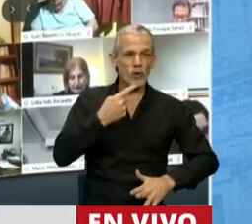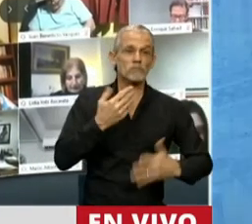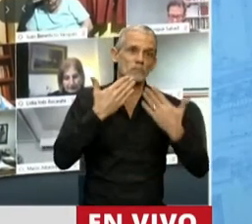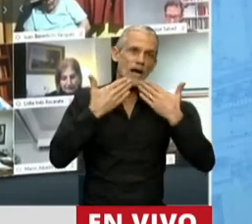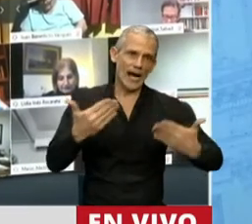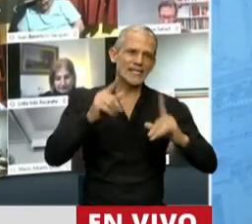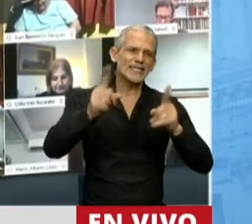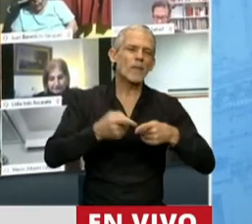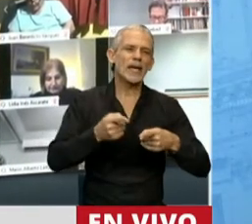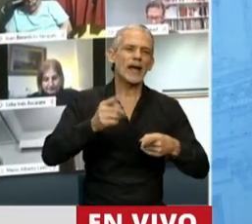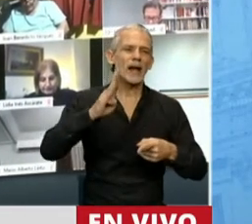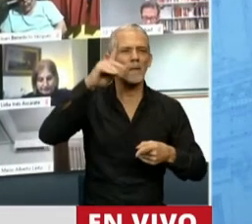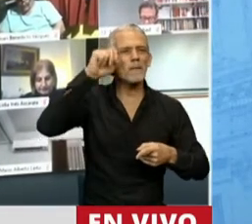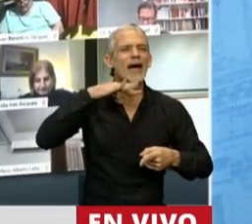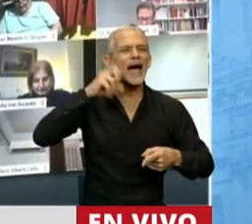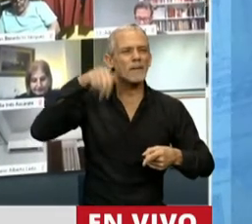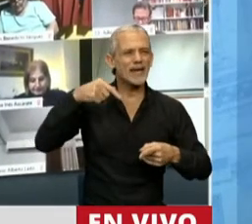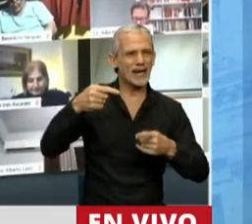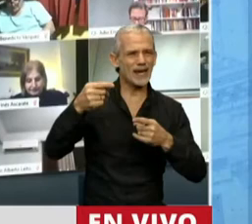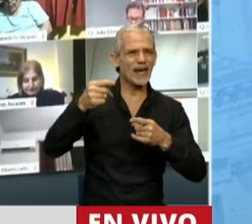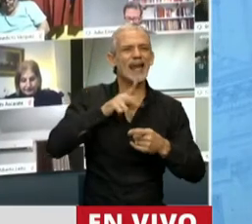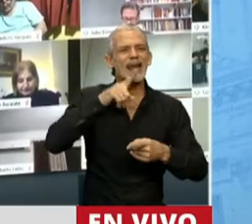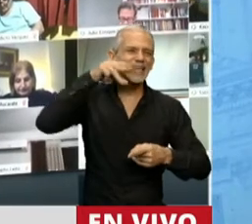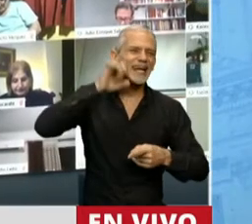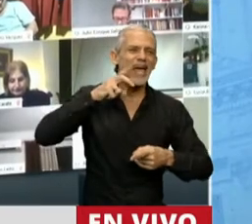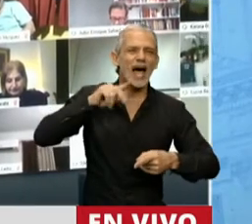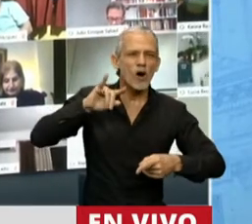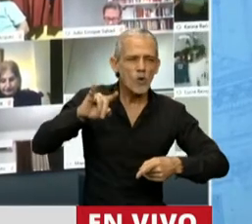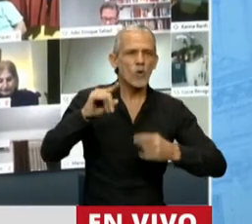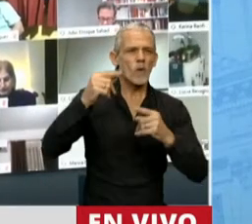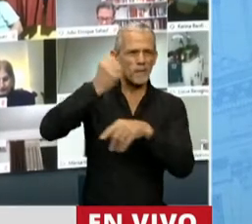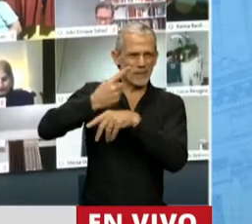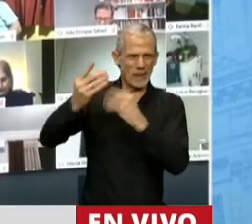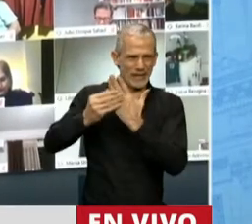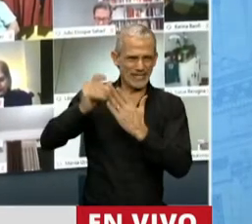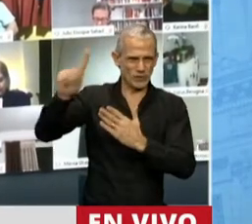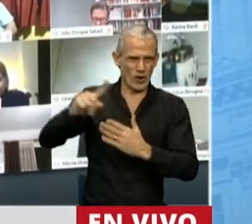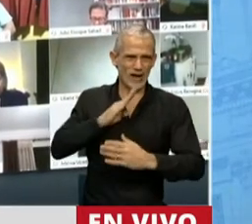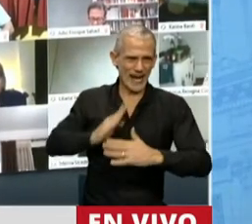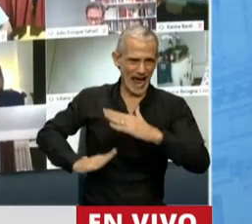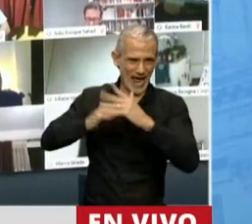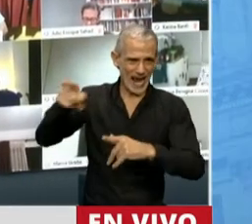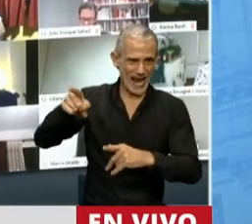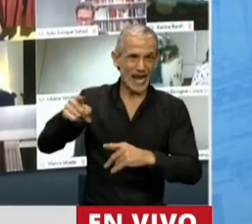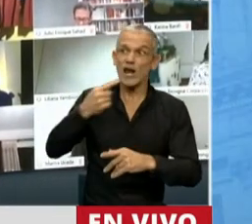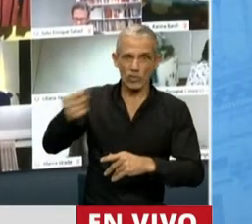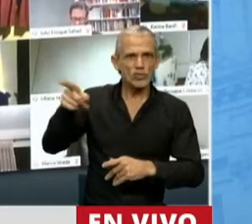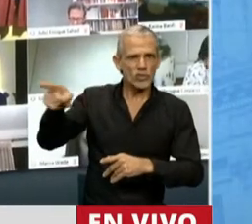agradecerle a Benjamín Netanyahu, el primer ministro de Israel, que dijo que iba a ayudar